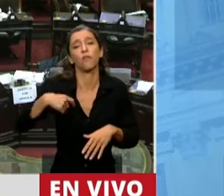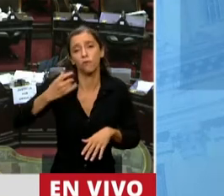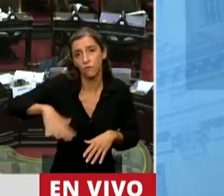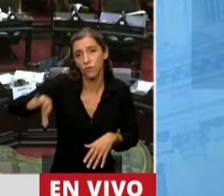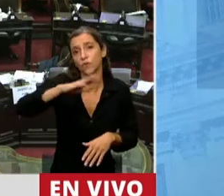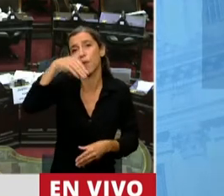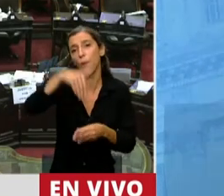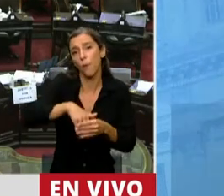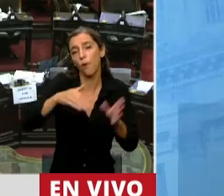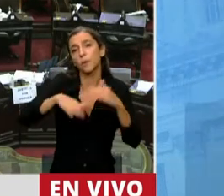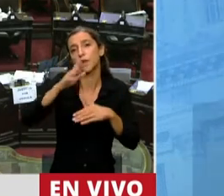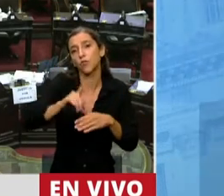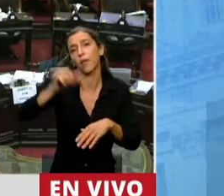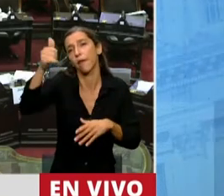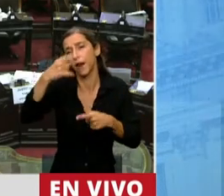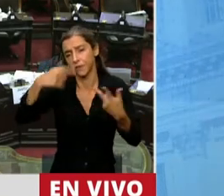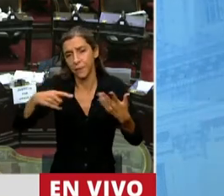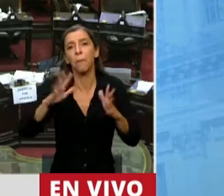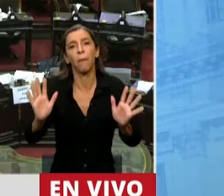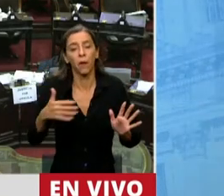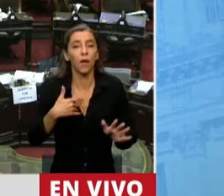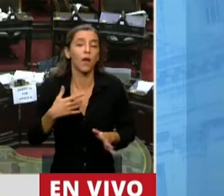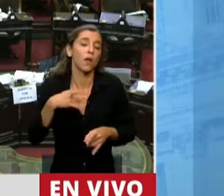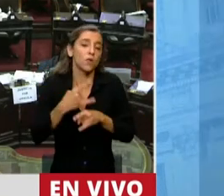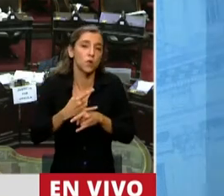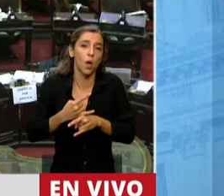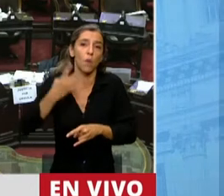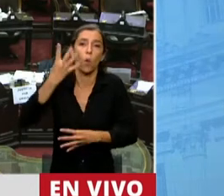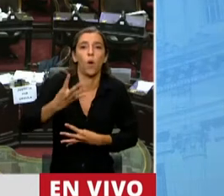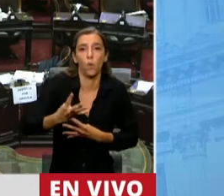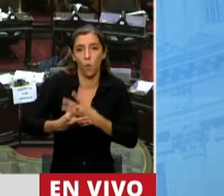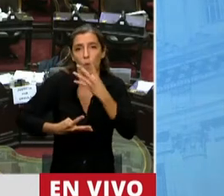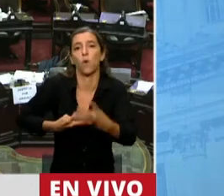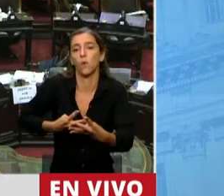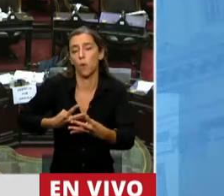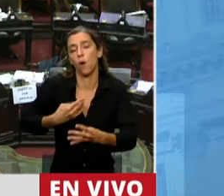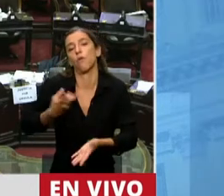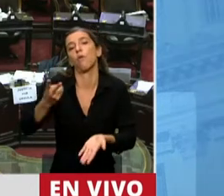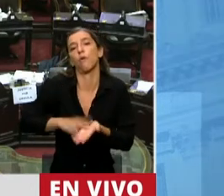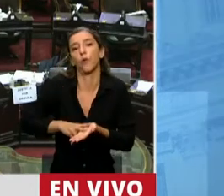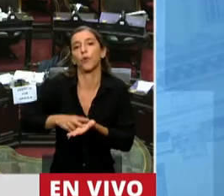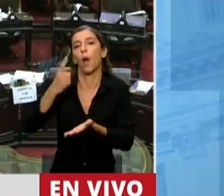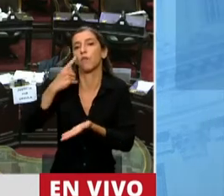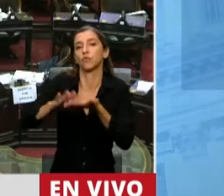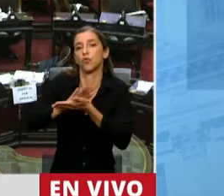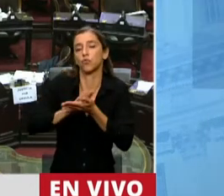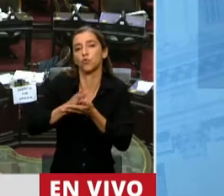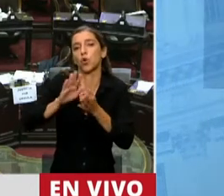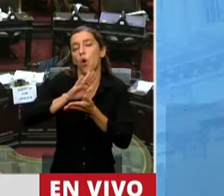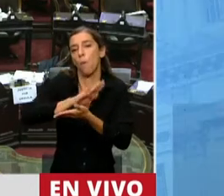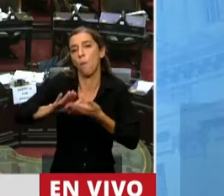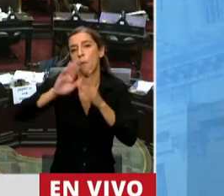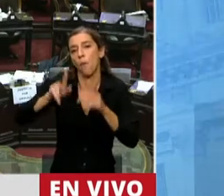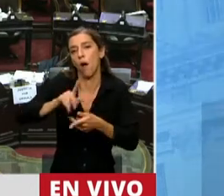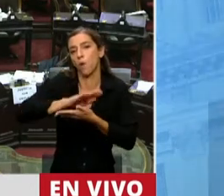ganado una elección. Pero sistemáticamente, cada 4 años, había que estar renegociando la deuda externa, con todo lo que ello